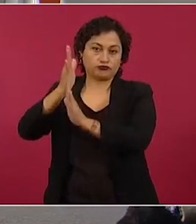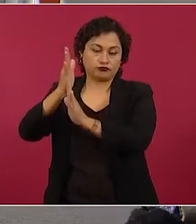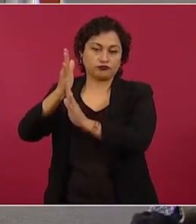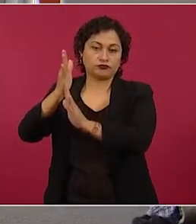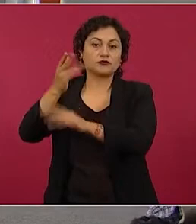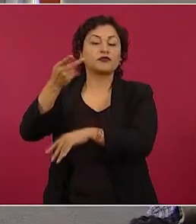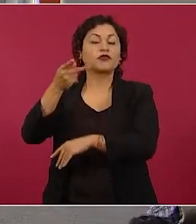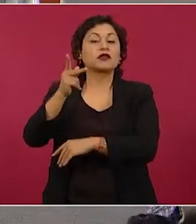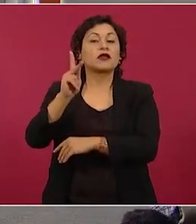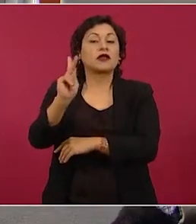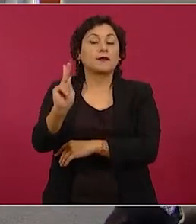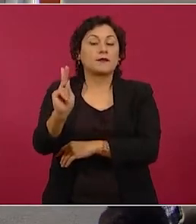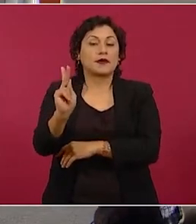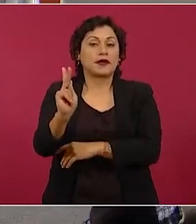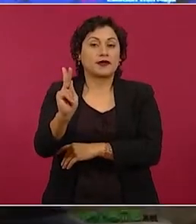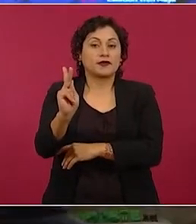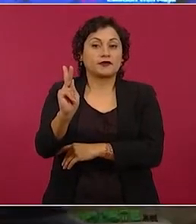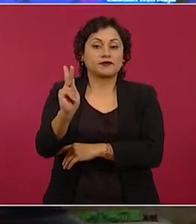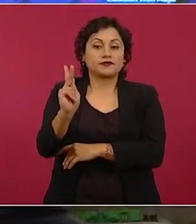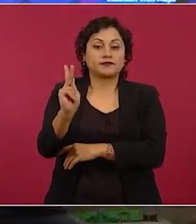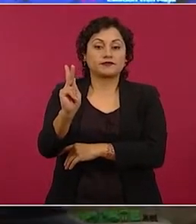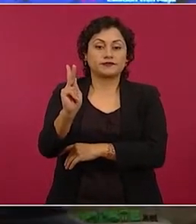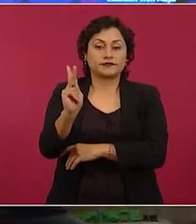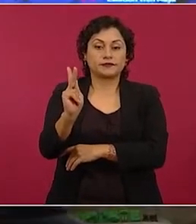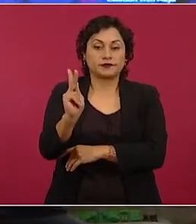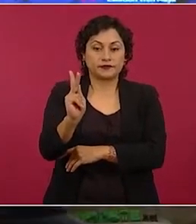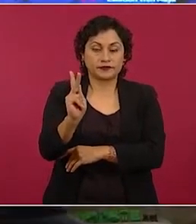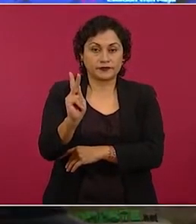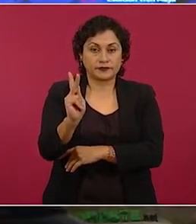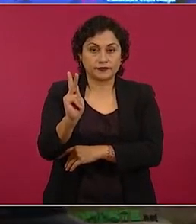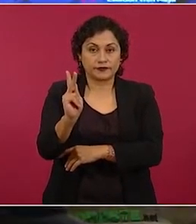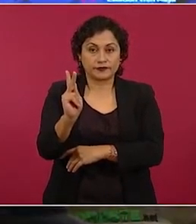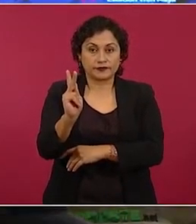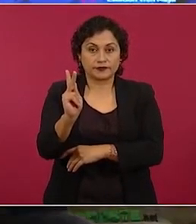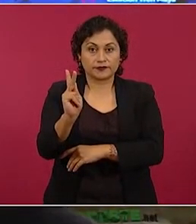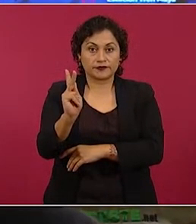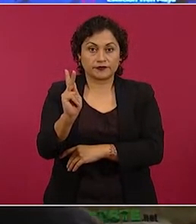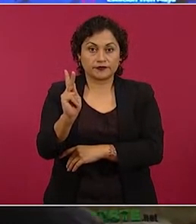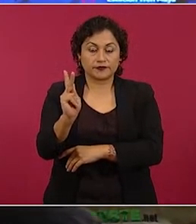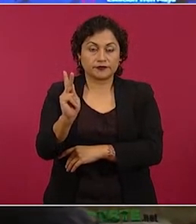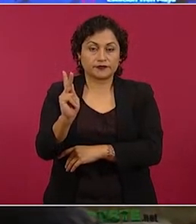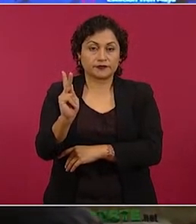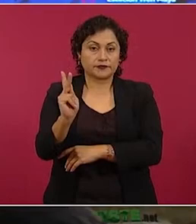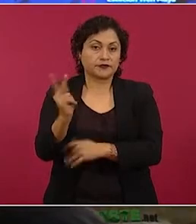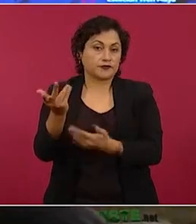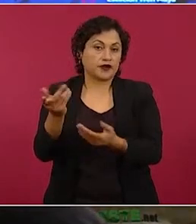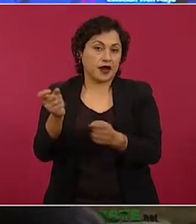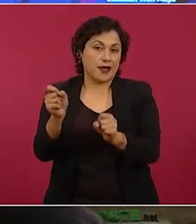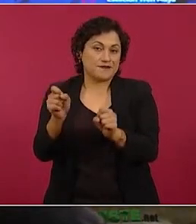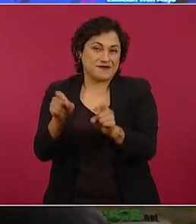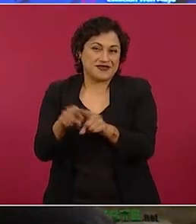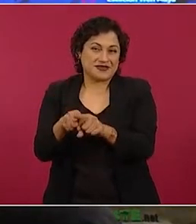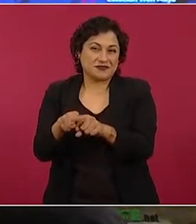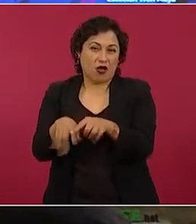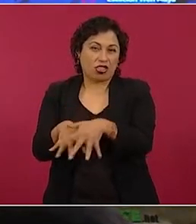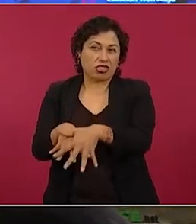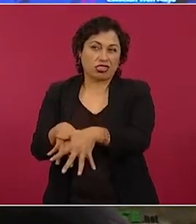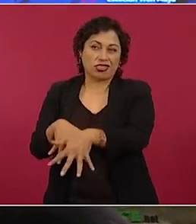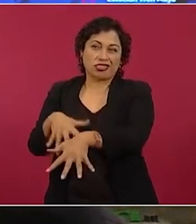pero además de que también íbamos a tener problema del tráfico,